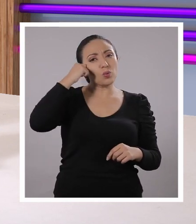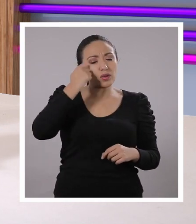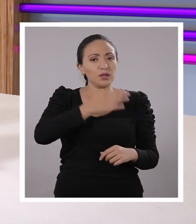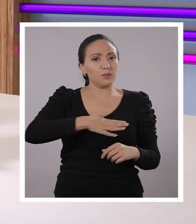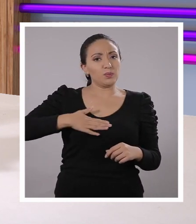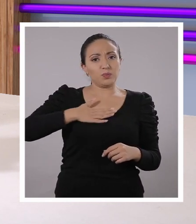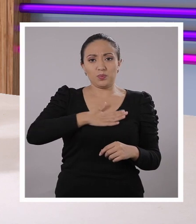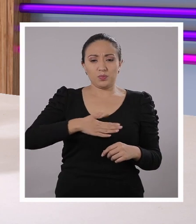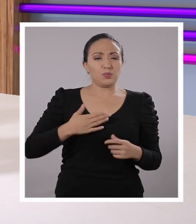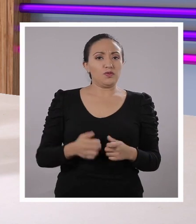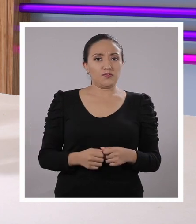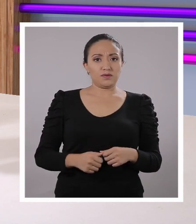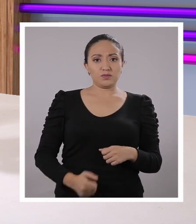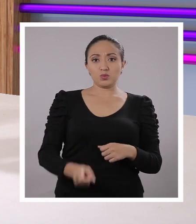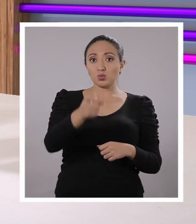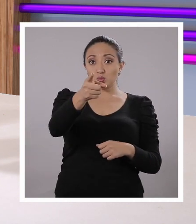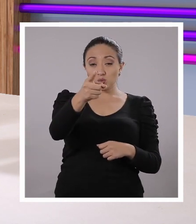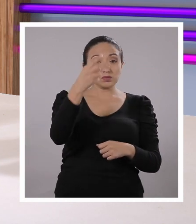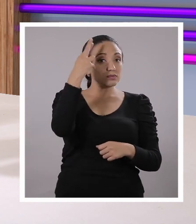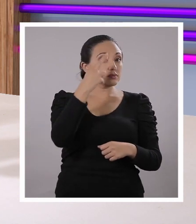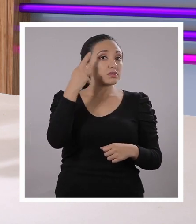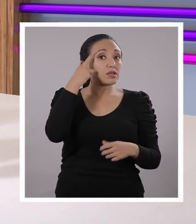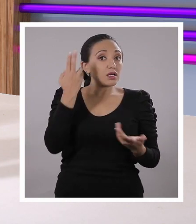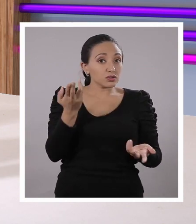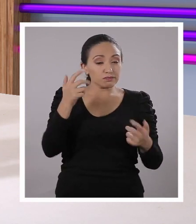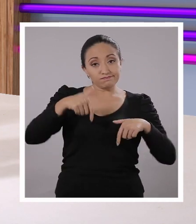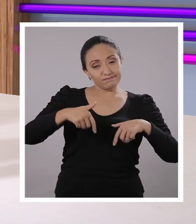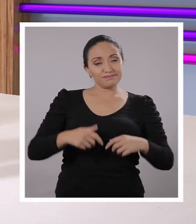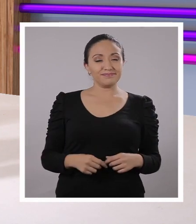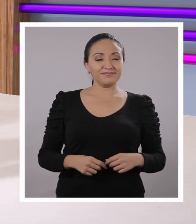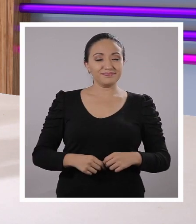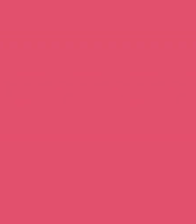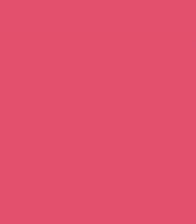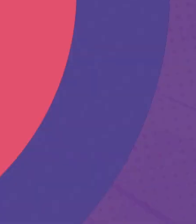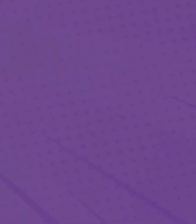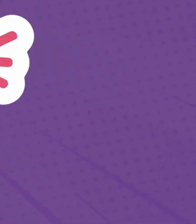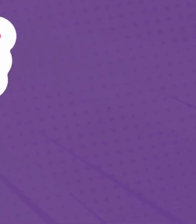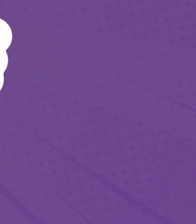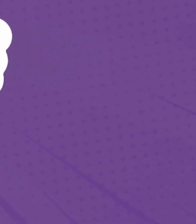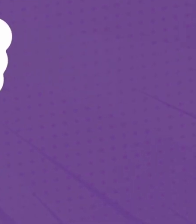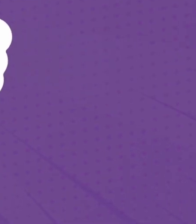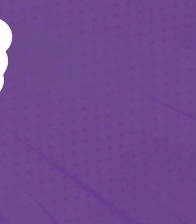Recuerden, chicos y chicas, que ustedes son la razón por la que estamos aquí.